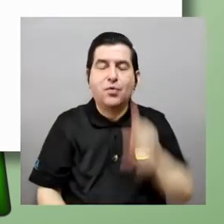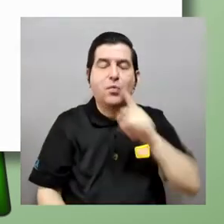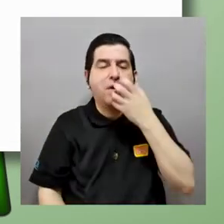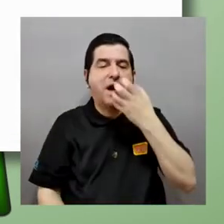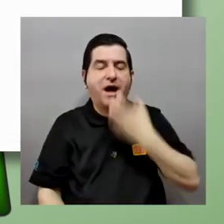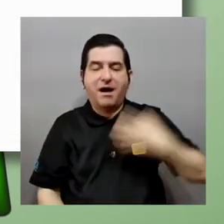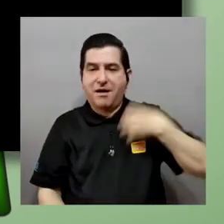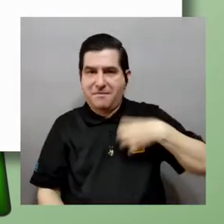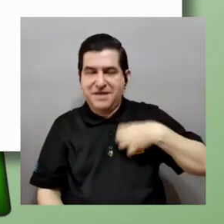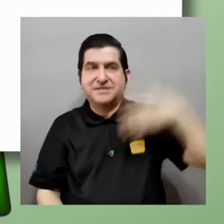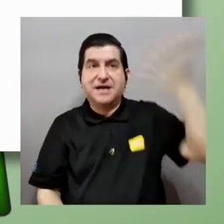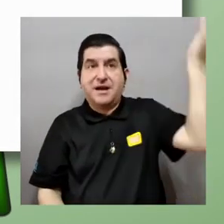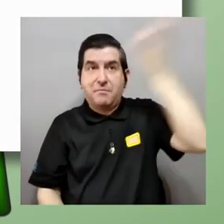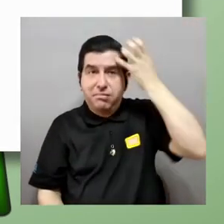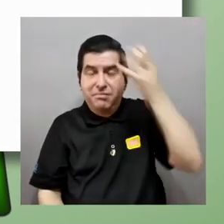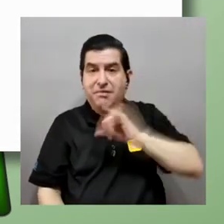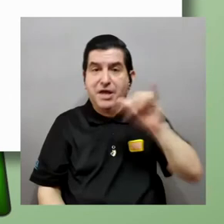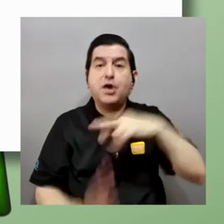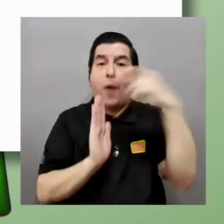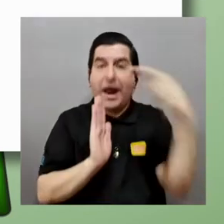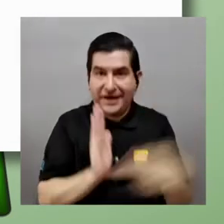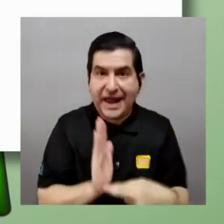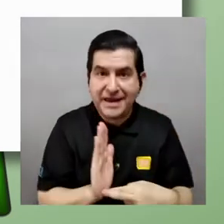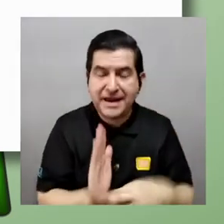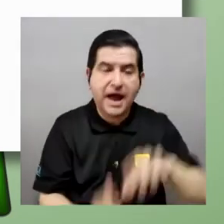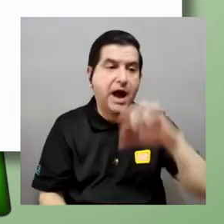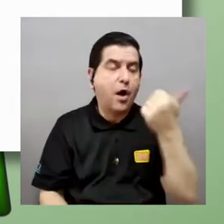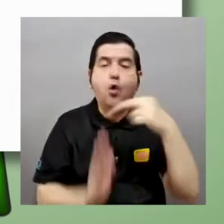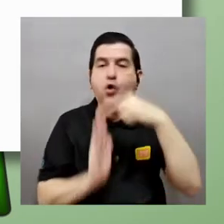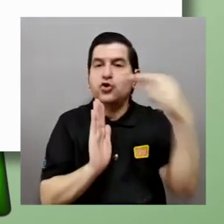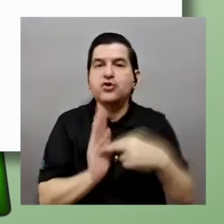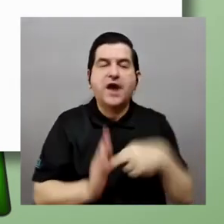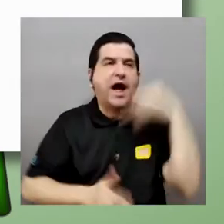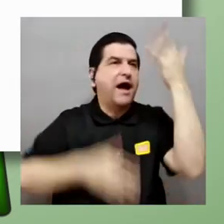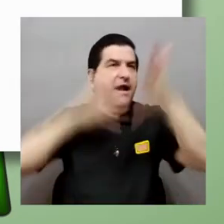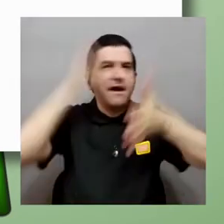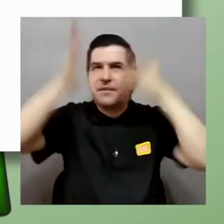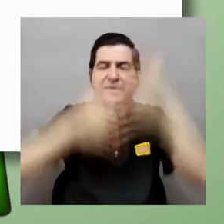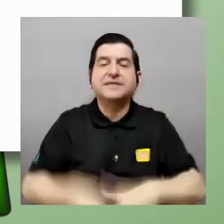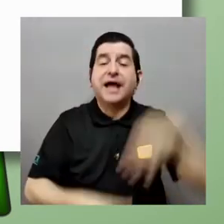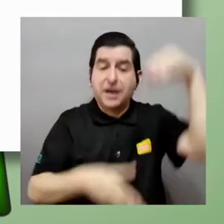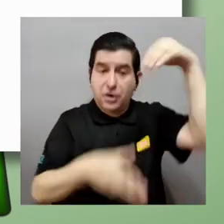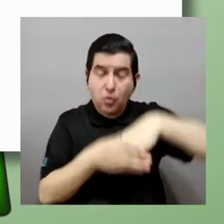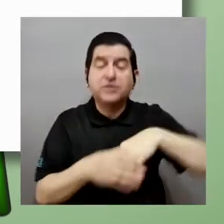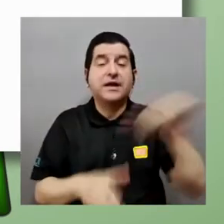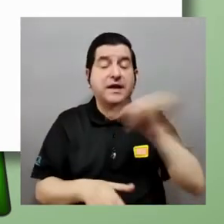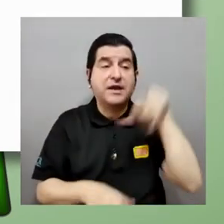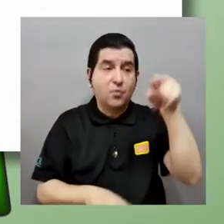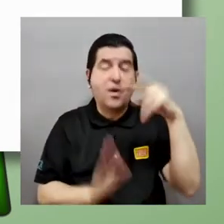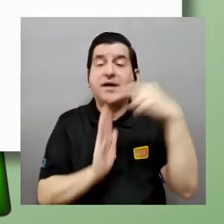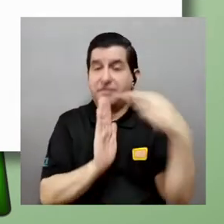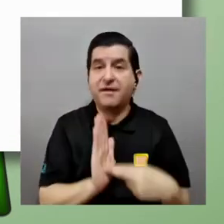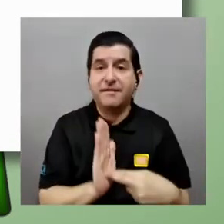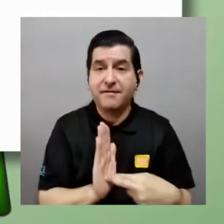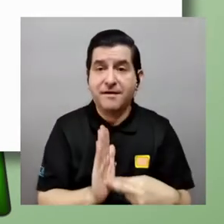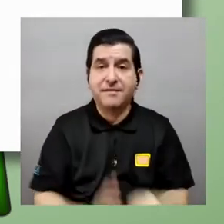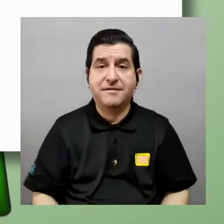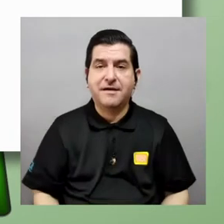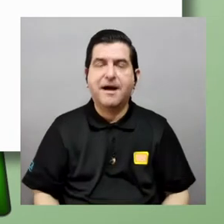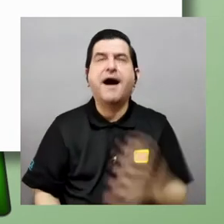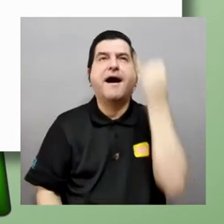cómo cae una manzana se explica por una misma regla cualquier otra regla que inventemos debe contener esas reglas